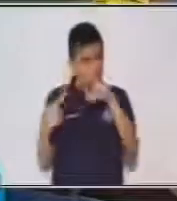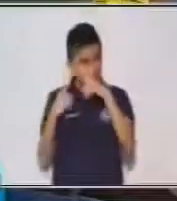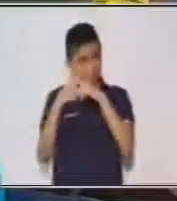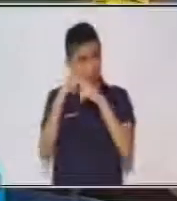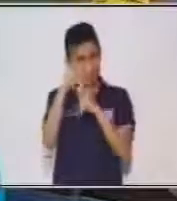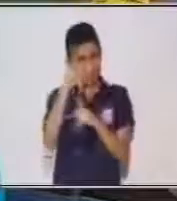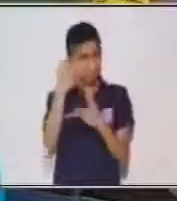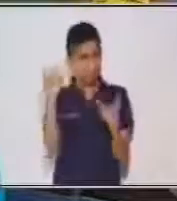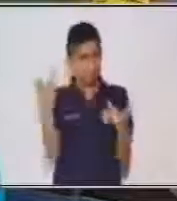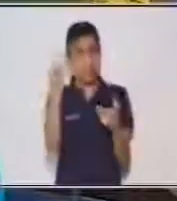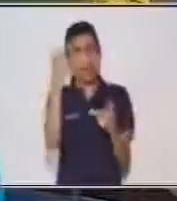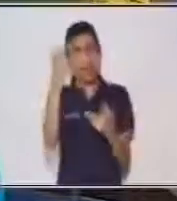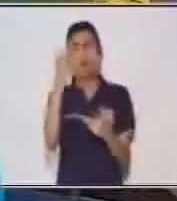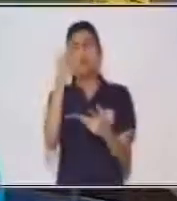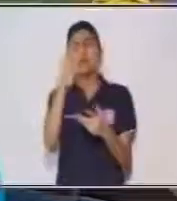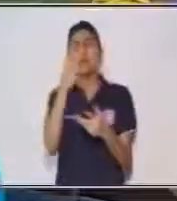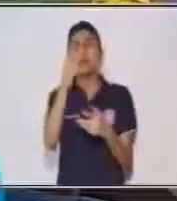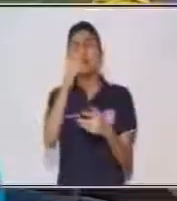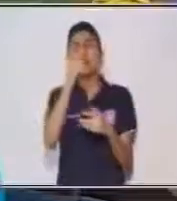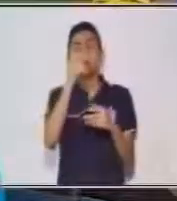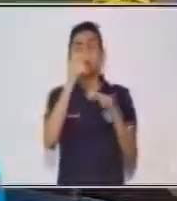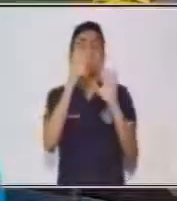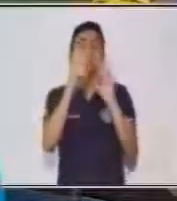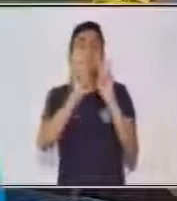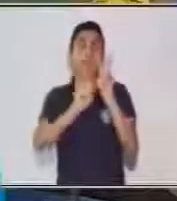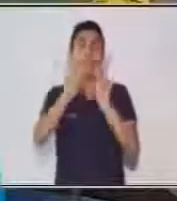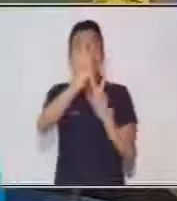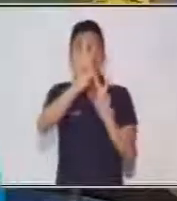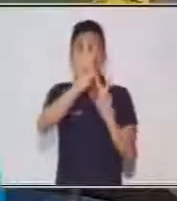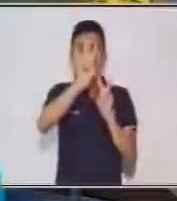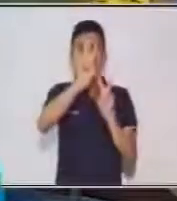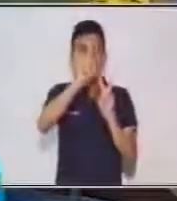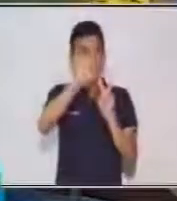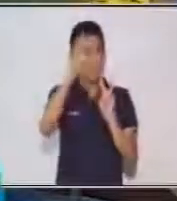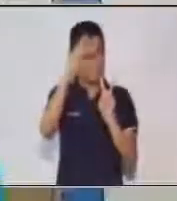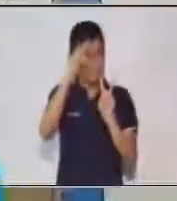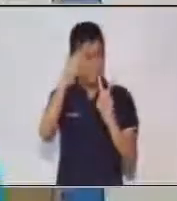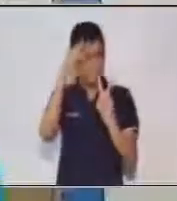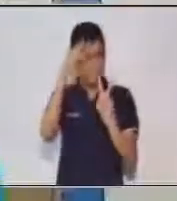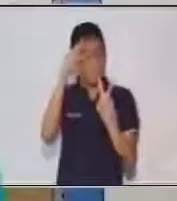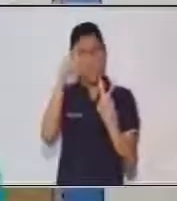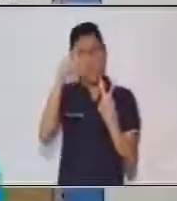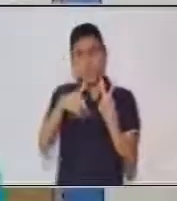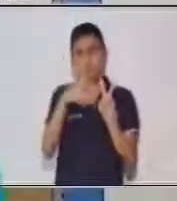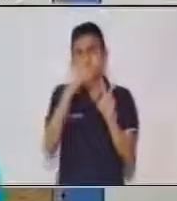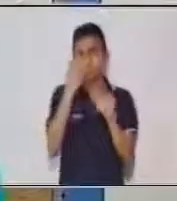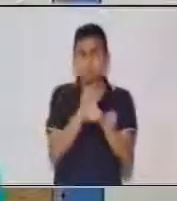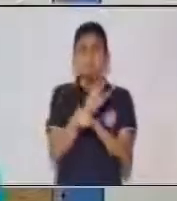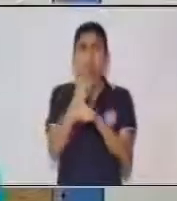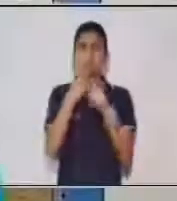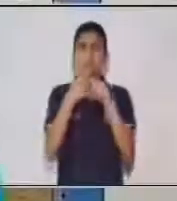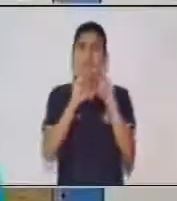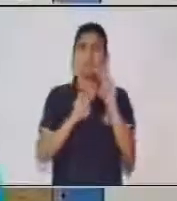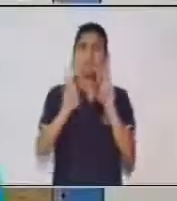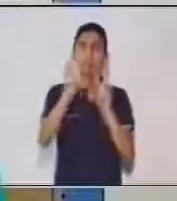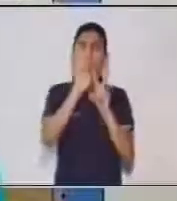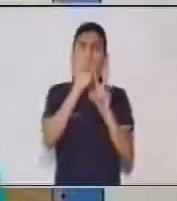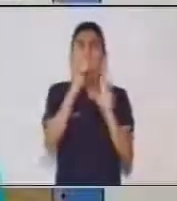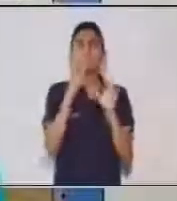Observamos nosotros que era al cuadrado. Esta vez, vamos a utilizarlo al cubo. Entonces,